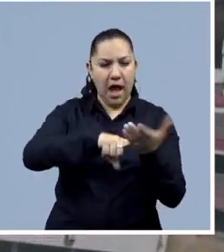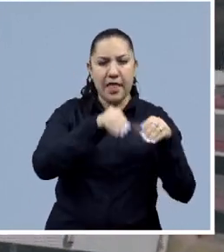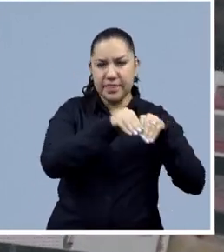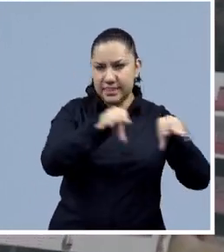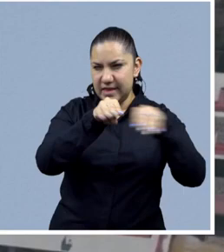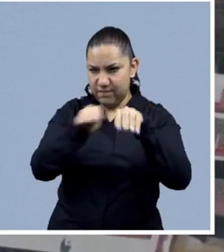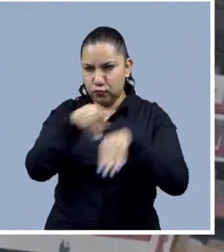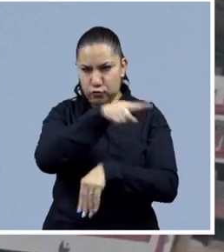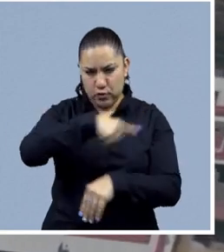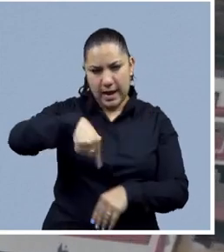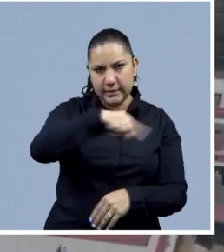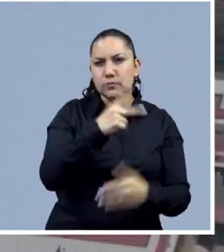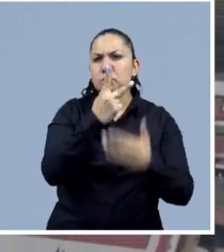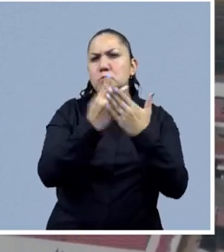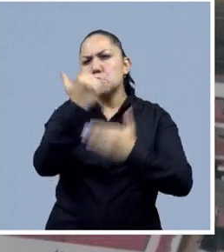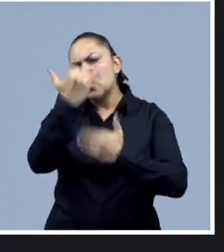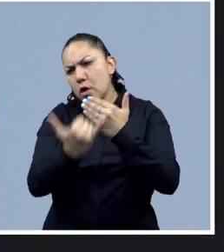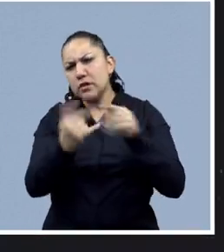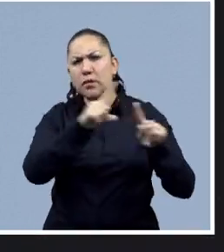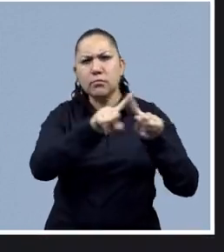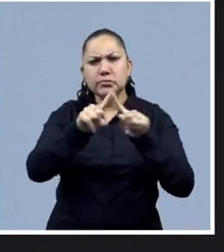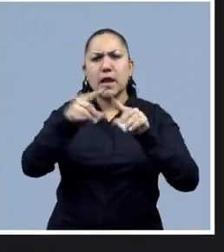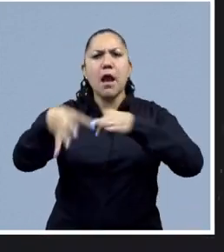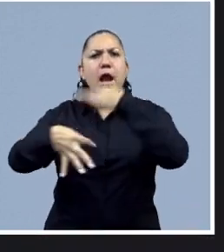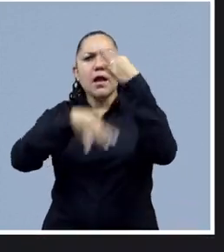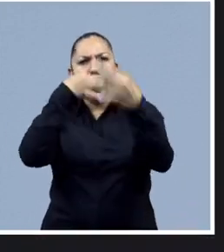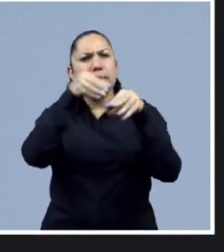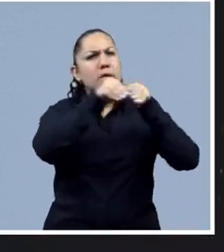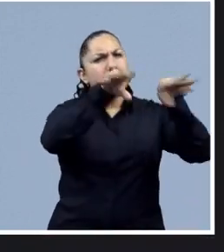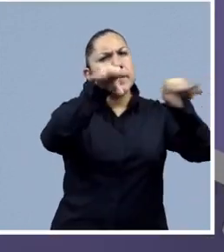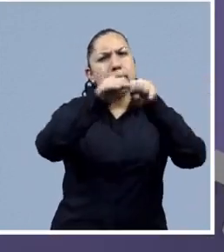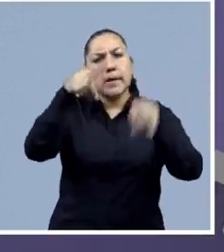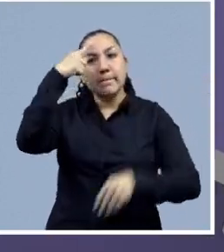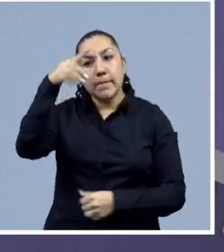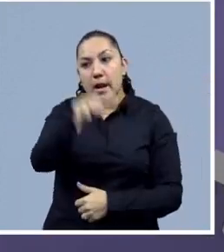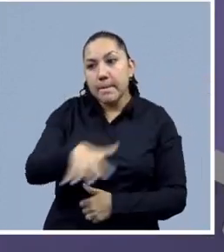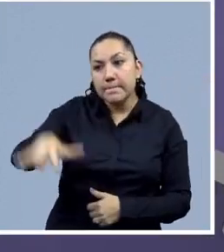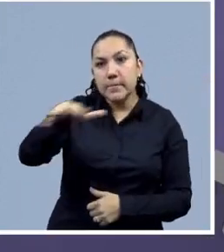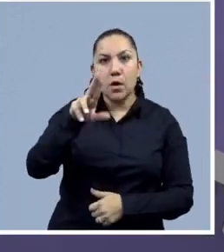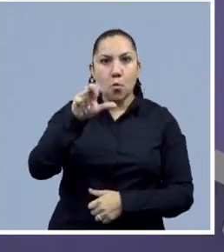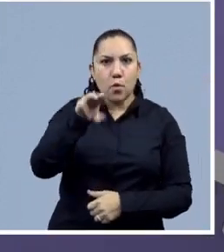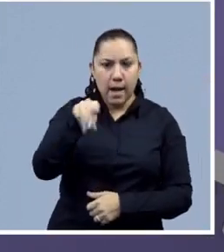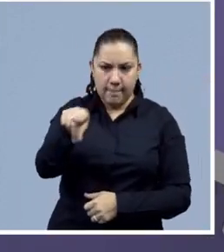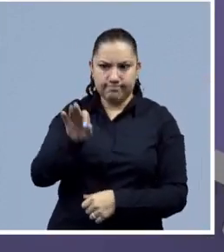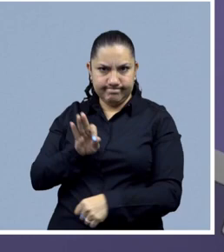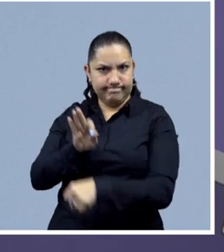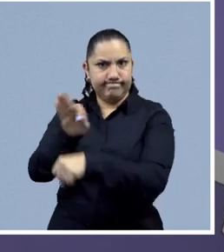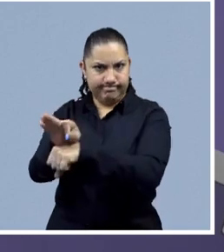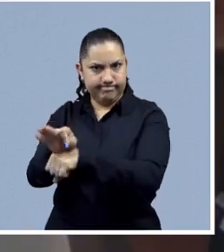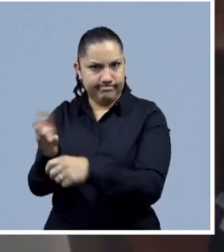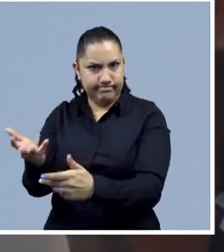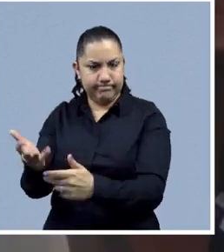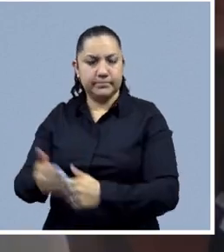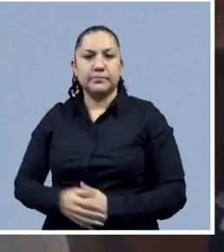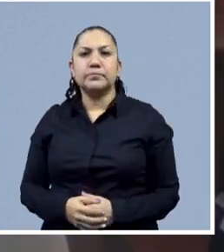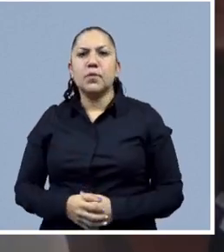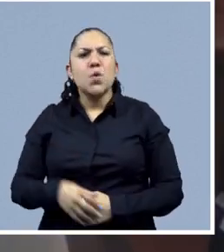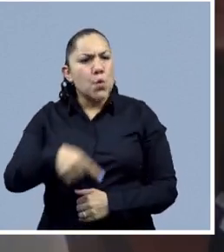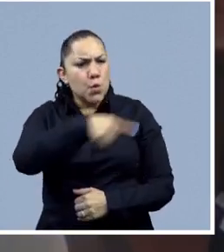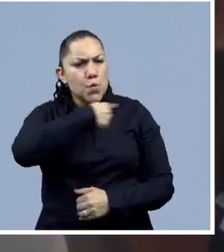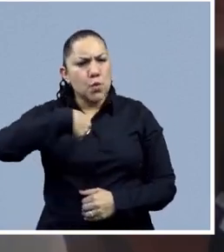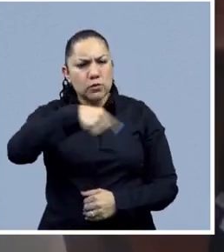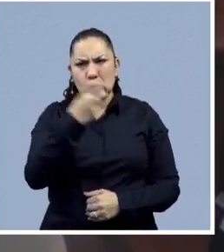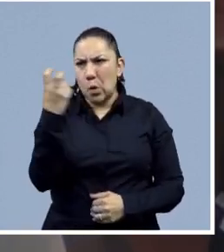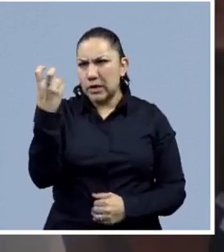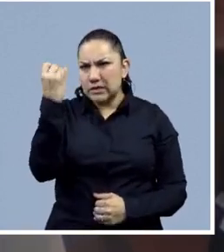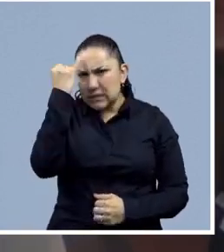Cultural y la Secretaría de Desarrollo Institucional, han lanzado un par de campañas para apoyar a la comunidad universitaria. ¿Por qué hicimos